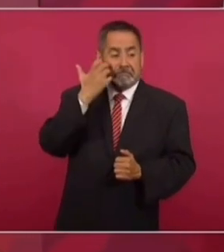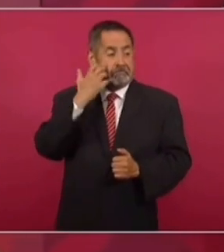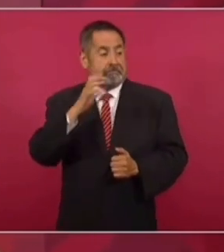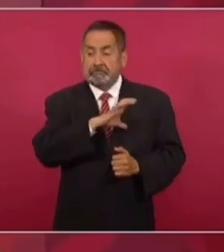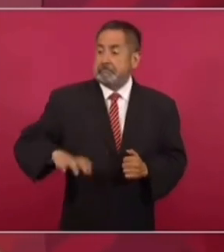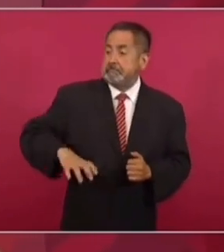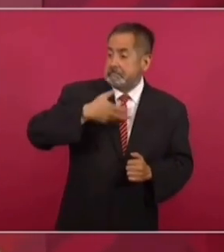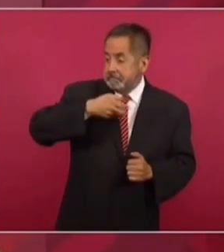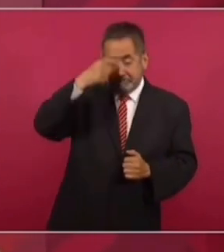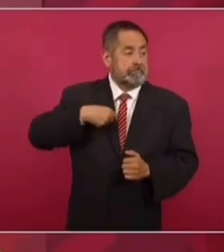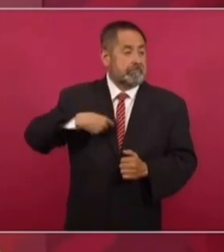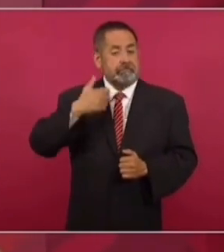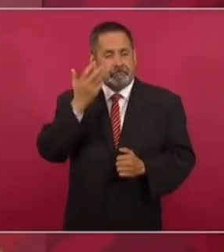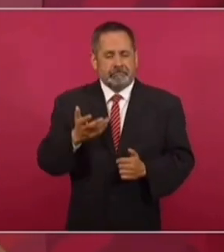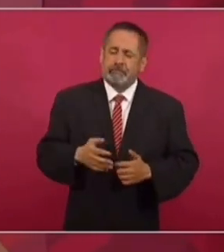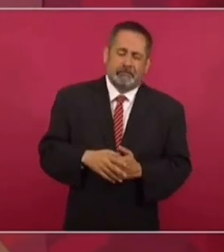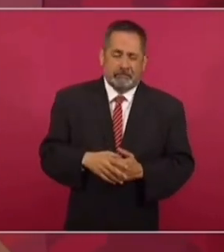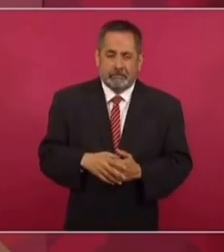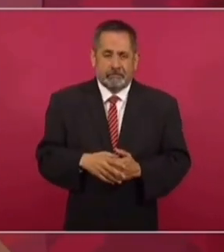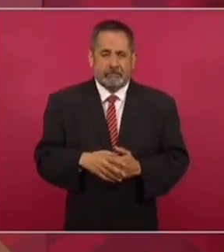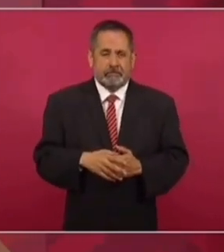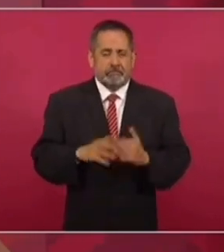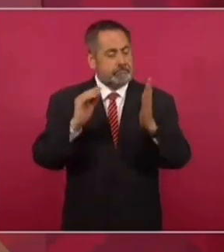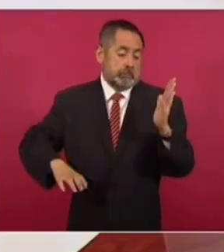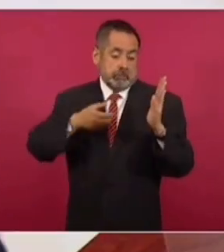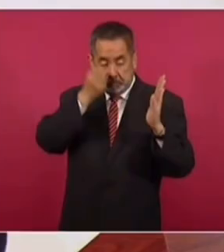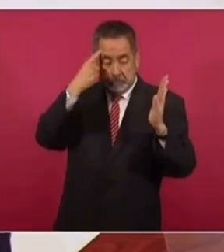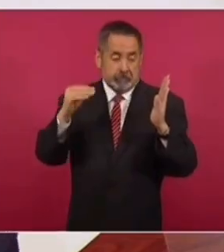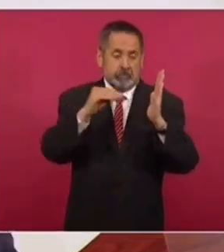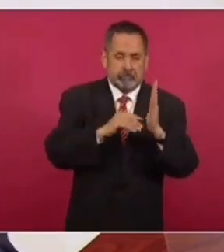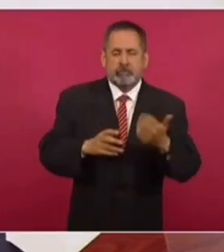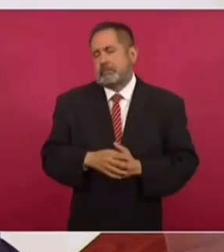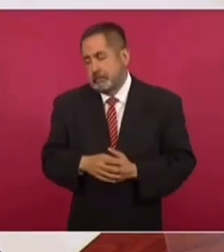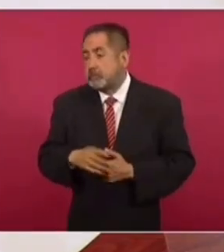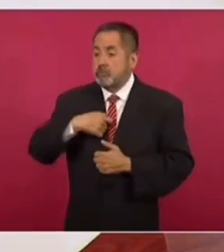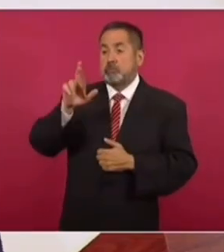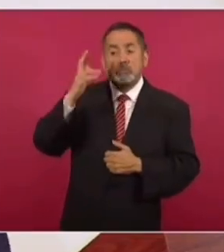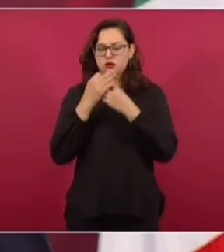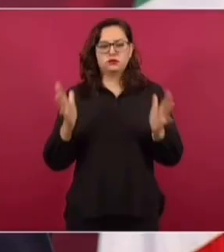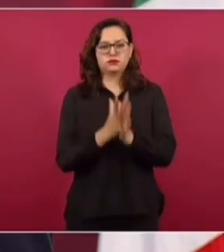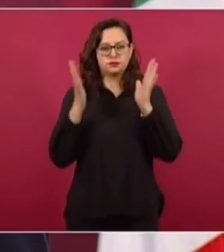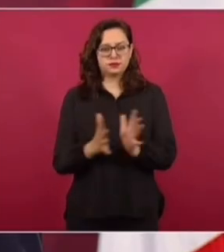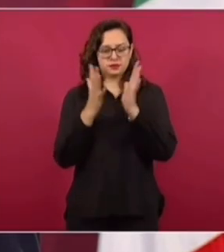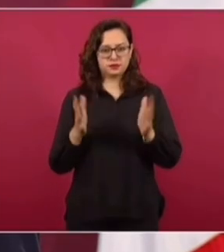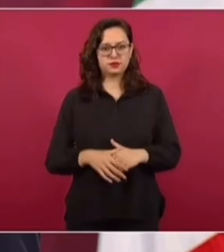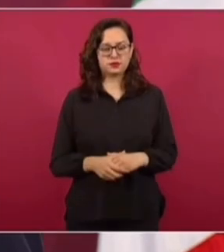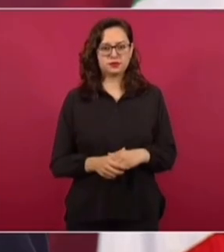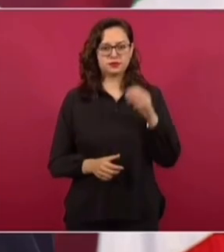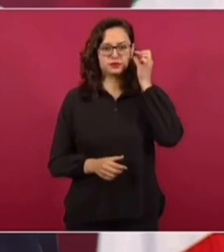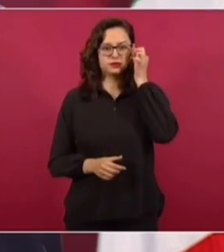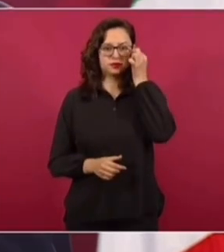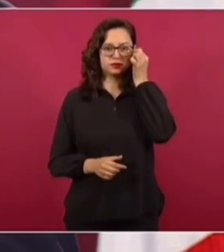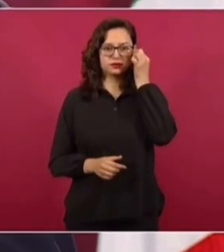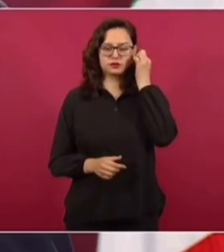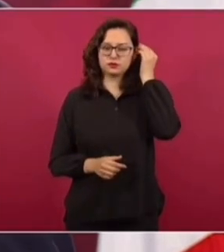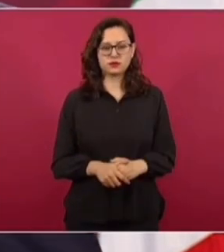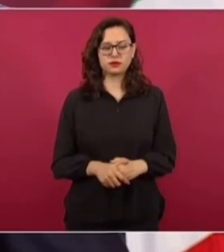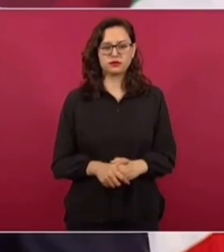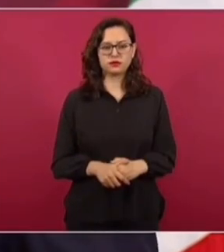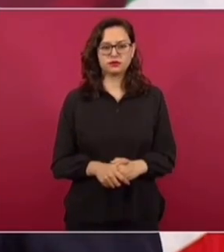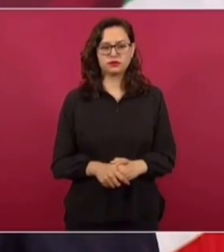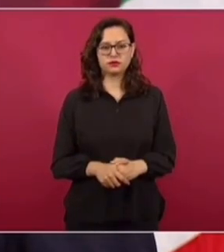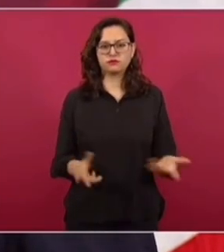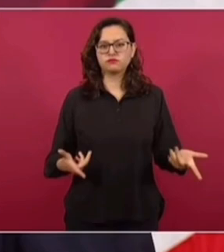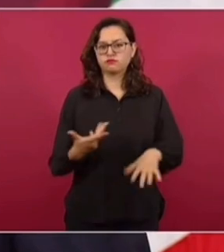para tener en el currículum. De que me inscribí como candidato. Y hablábamos la vez pasada de que ahora hay